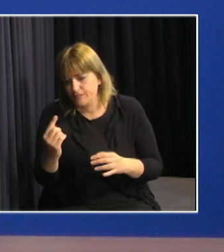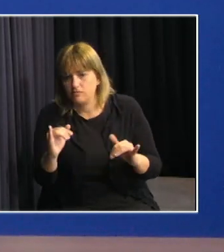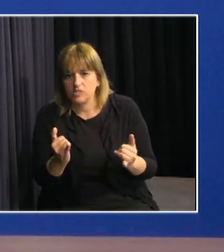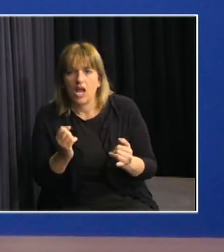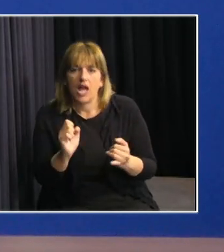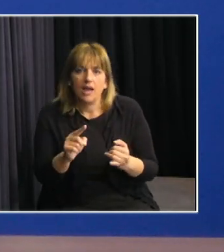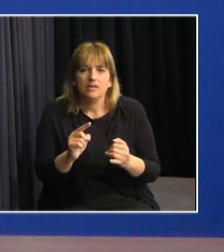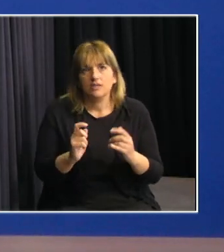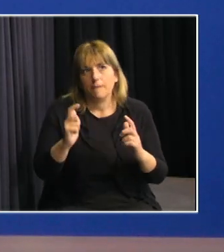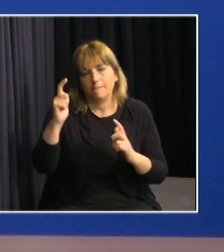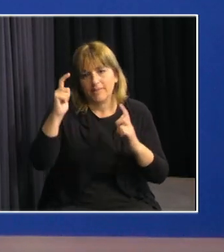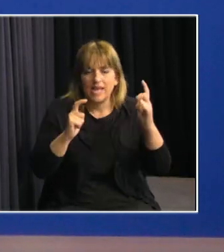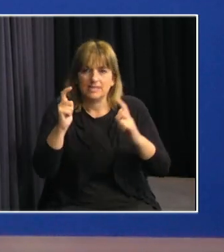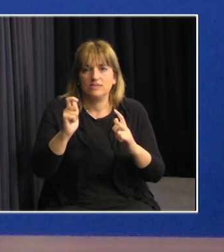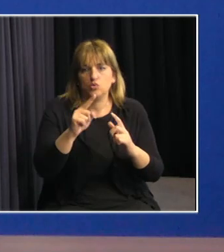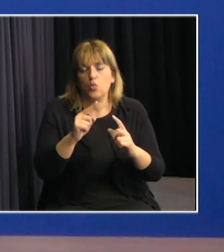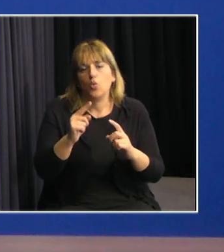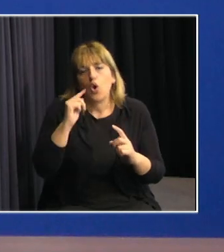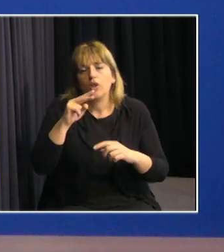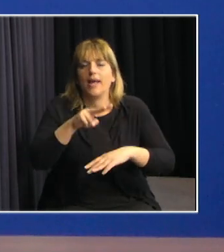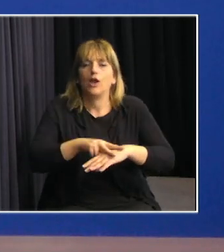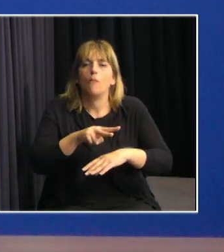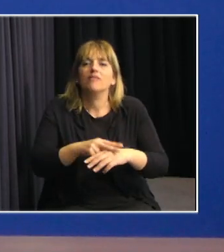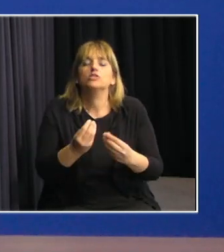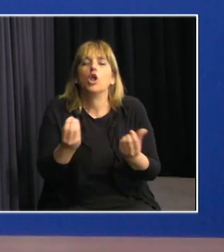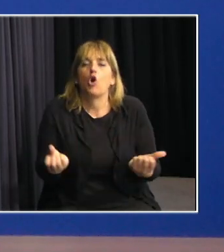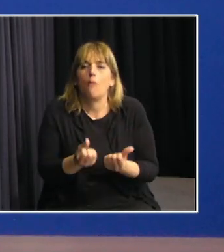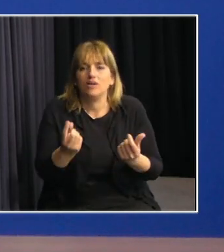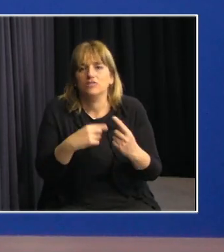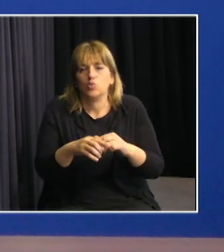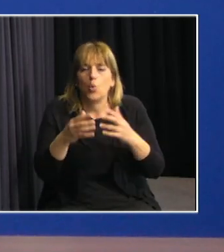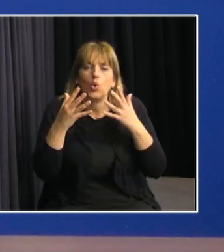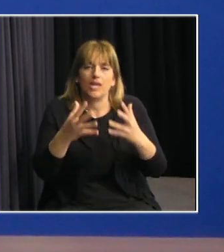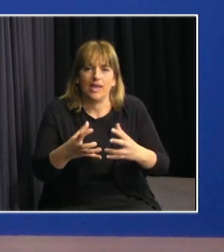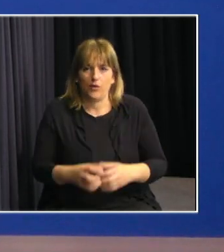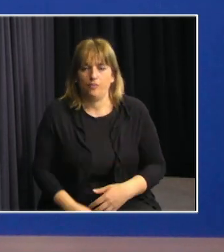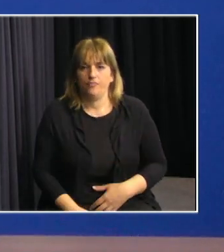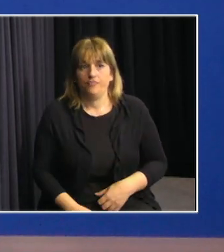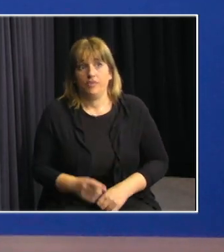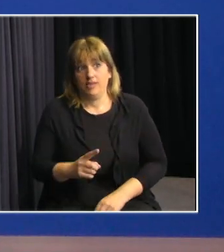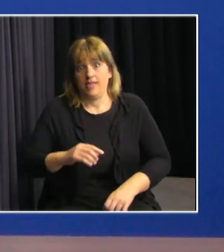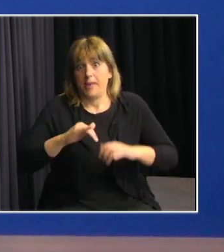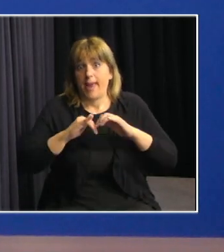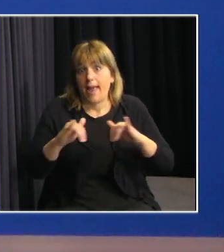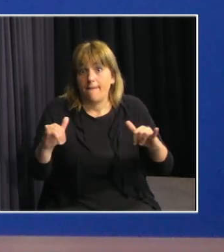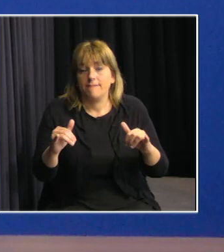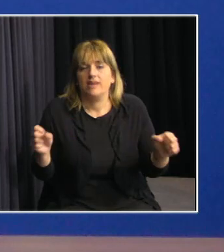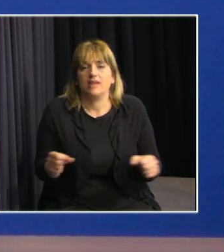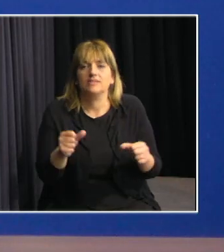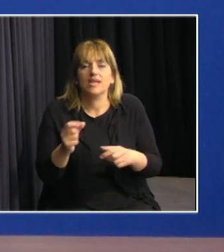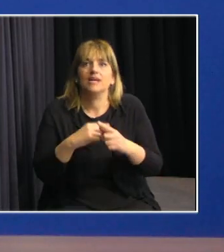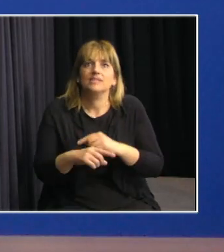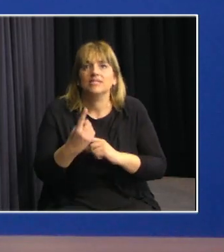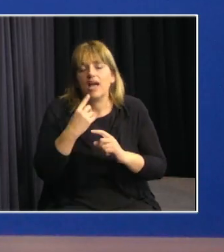contaba con piezas animadas, con recomendaciones sobre cómo actuar frente a riesgos específicos. Con esta campaña se actualizan los contenidos